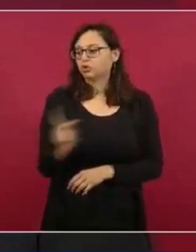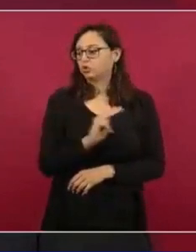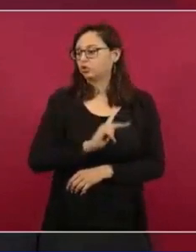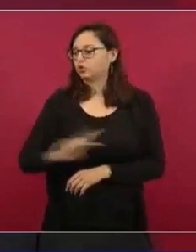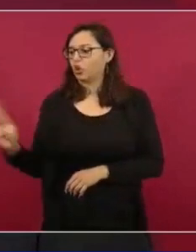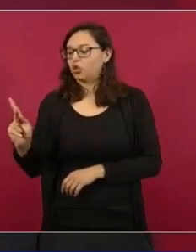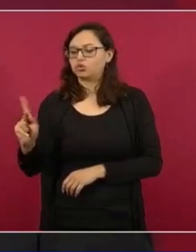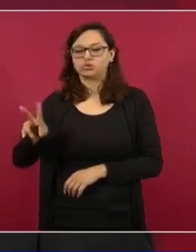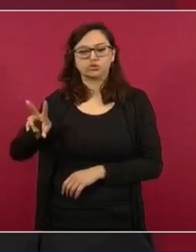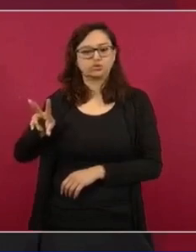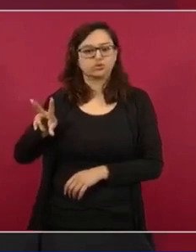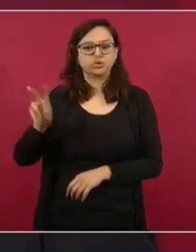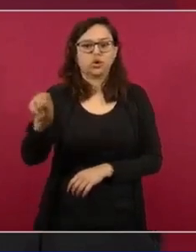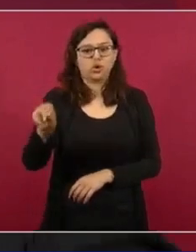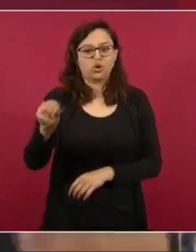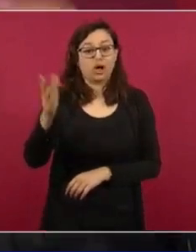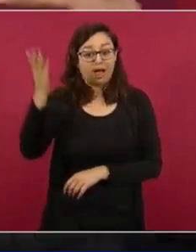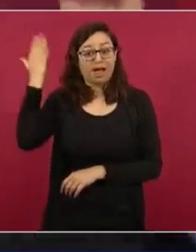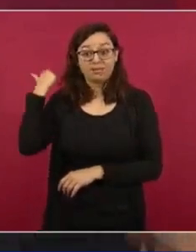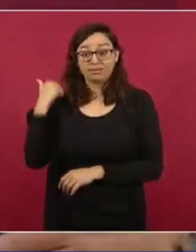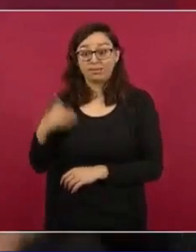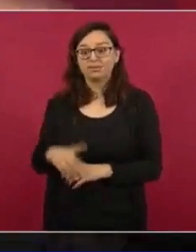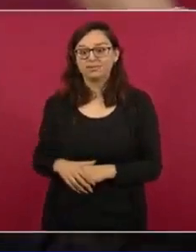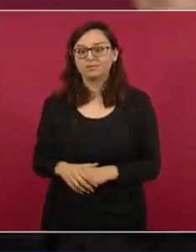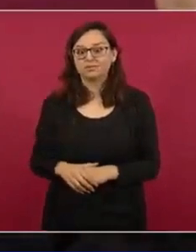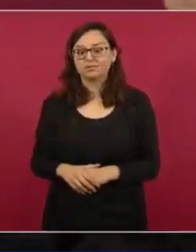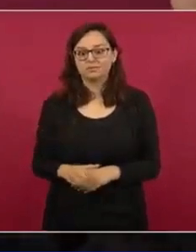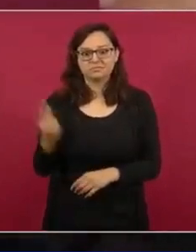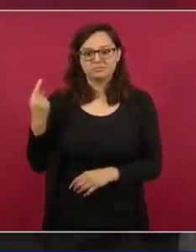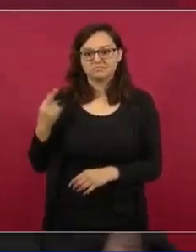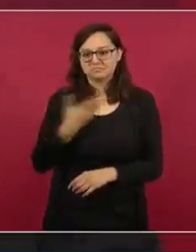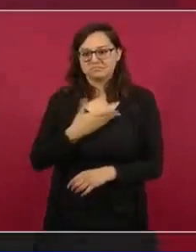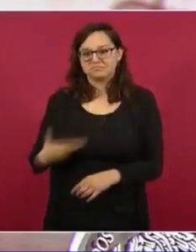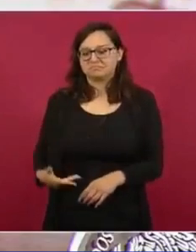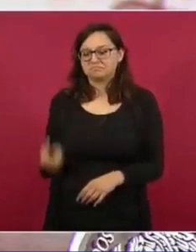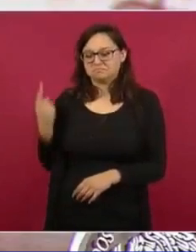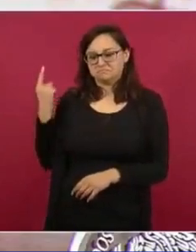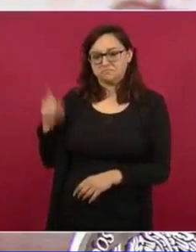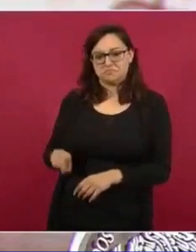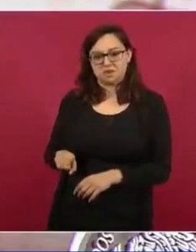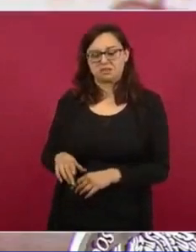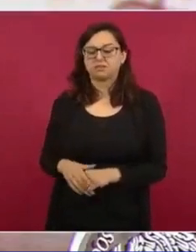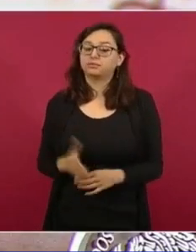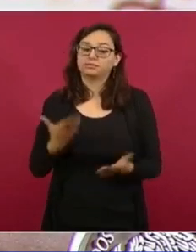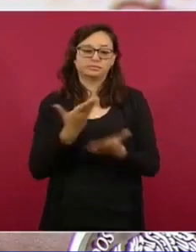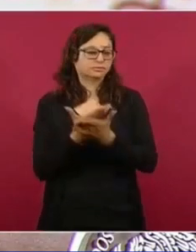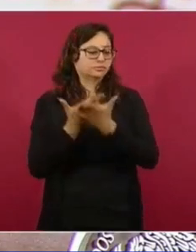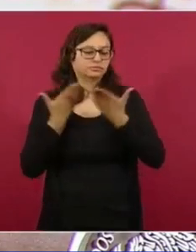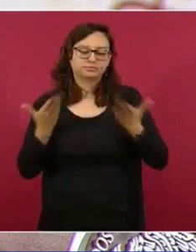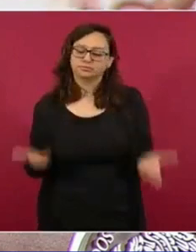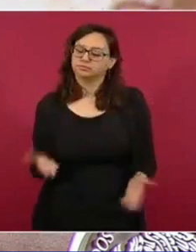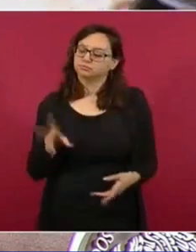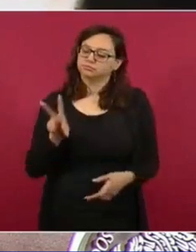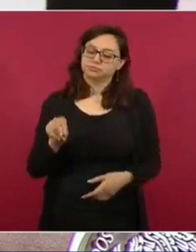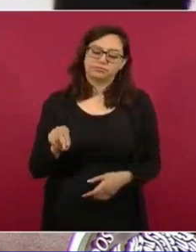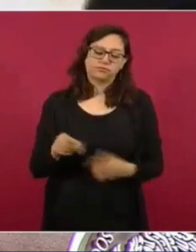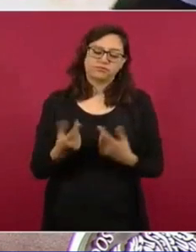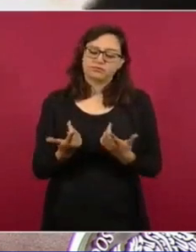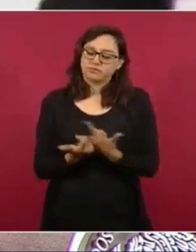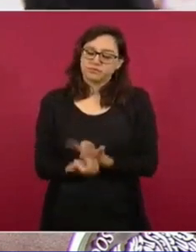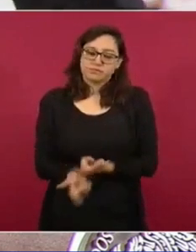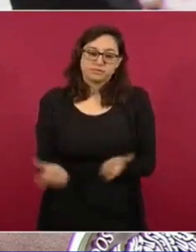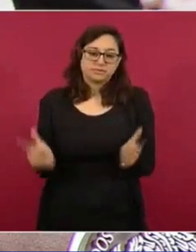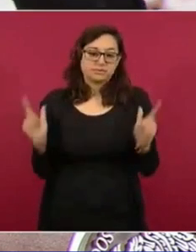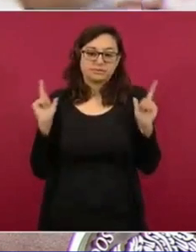Todos. No, ahora hay libertades. Claro que no estamos de